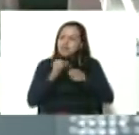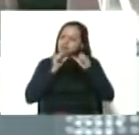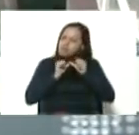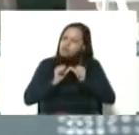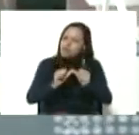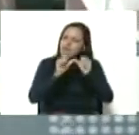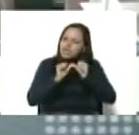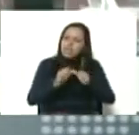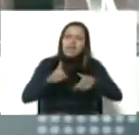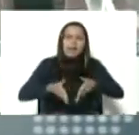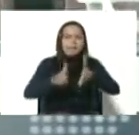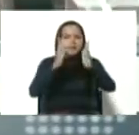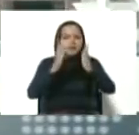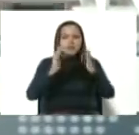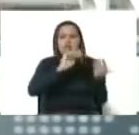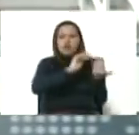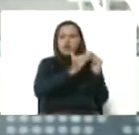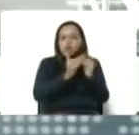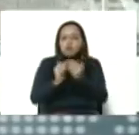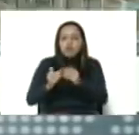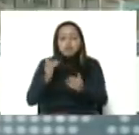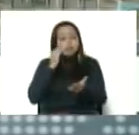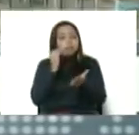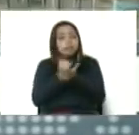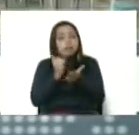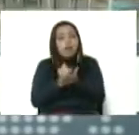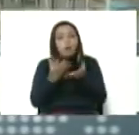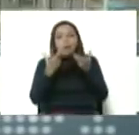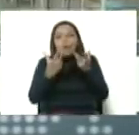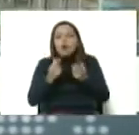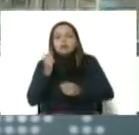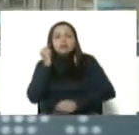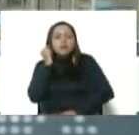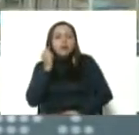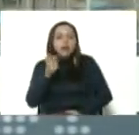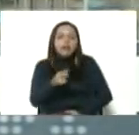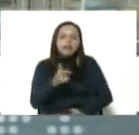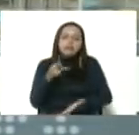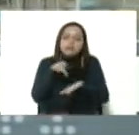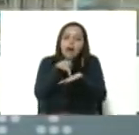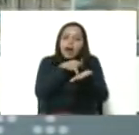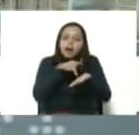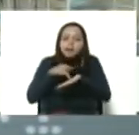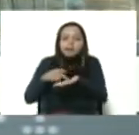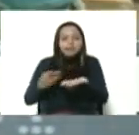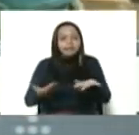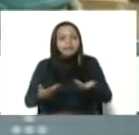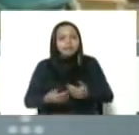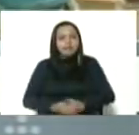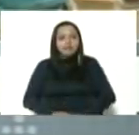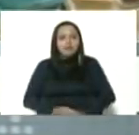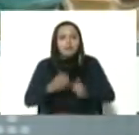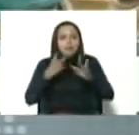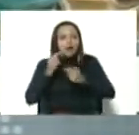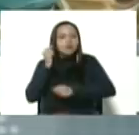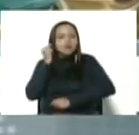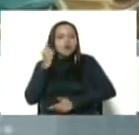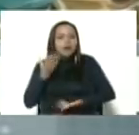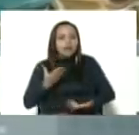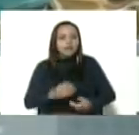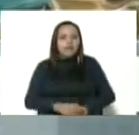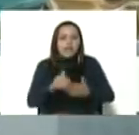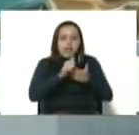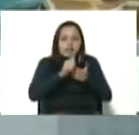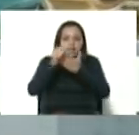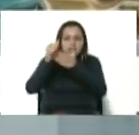camino, en la comunidad. Fíjense ustedes cuántas mujeres hay. Cuántas mujeres, cuántas